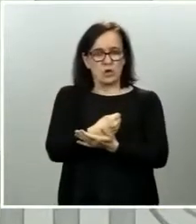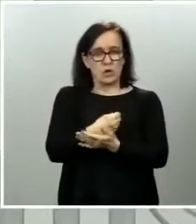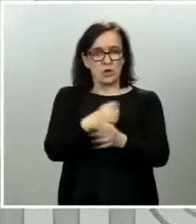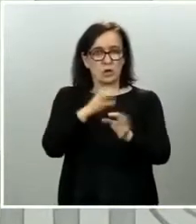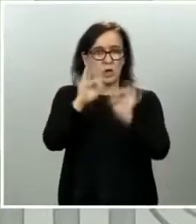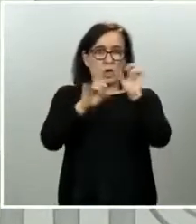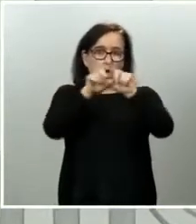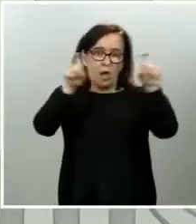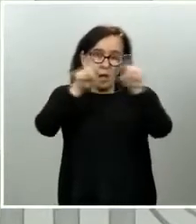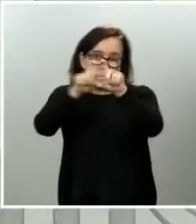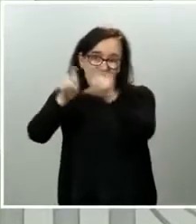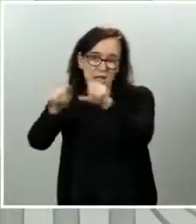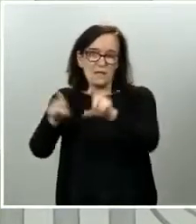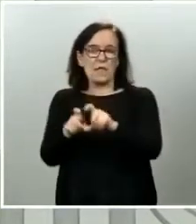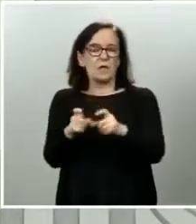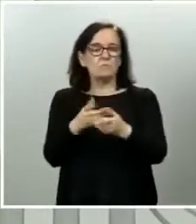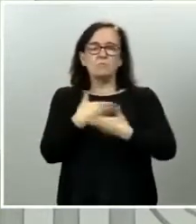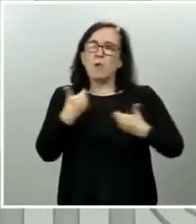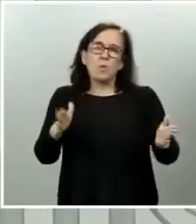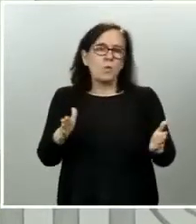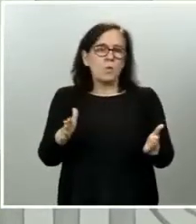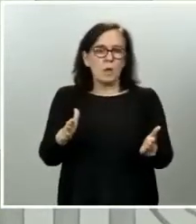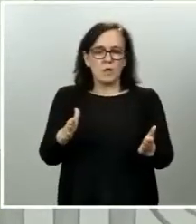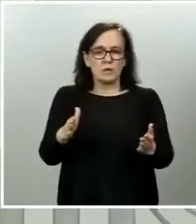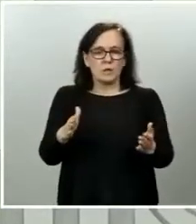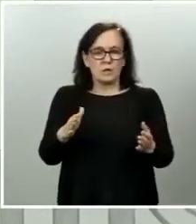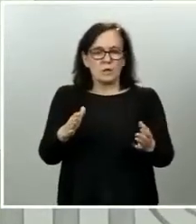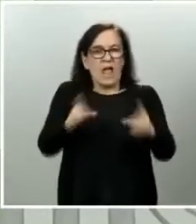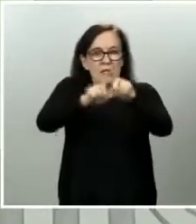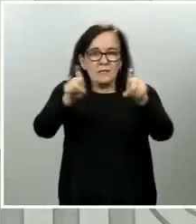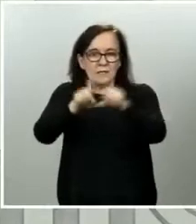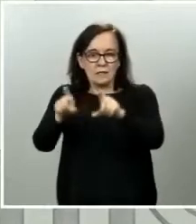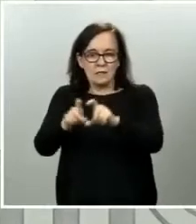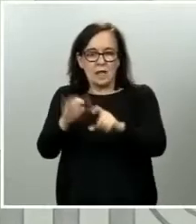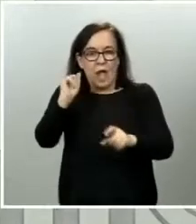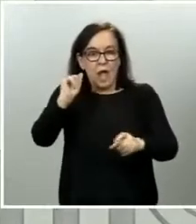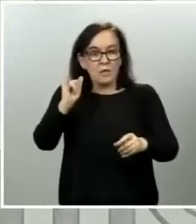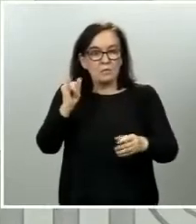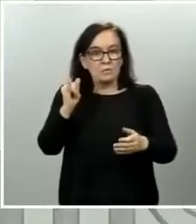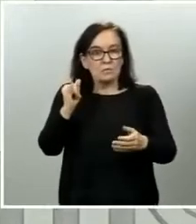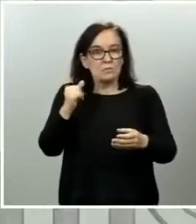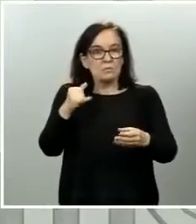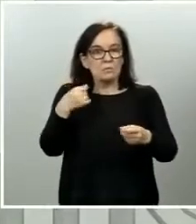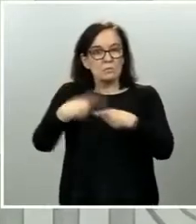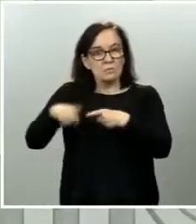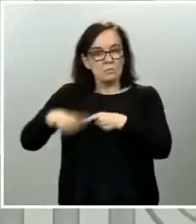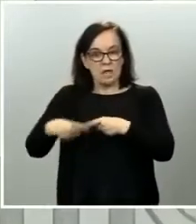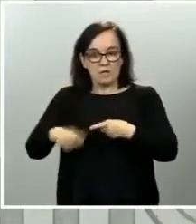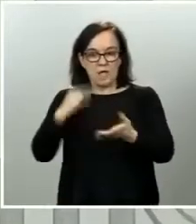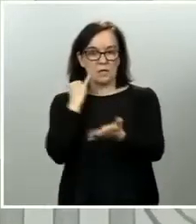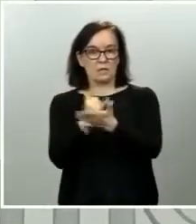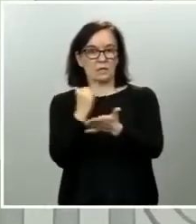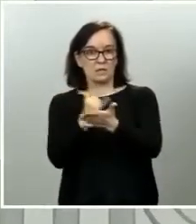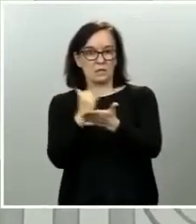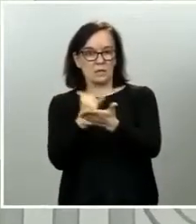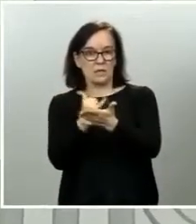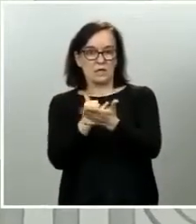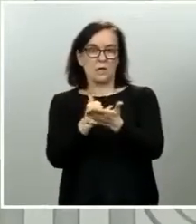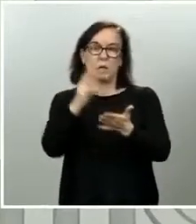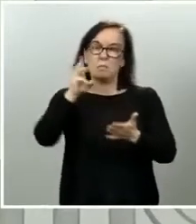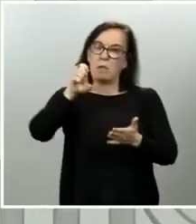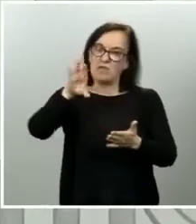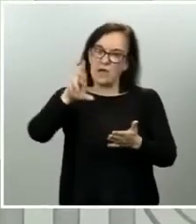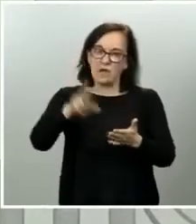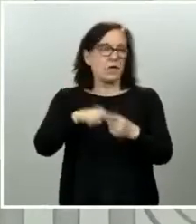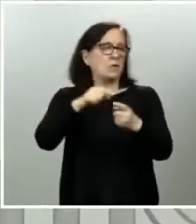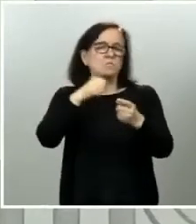empresa o cualquier otro tipo de organización que disponga de material de test de diagnóstico, bien sea diagnóstico PCR, bien sea cualquier otro